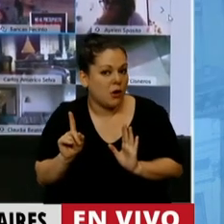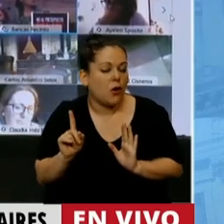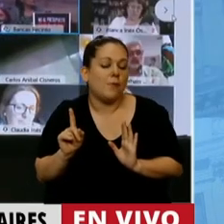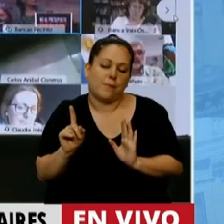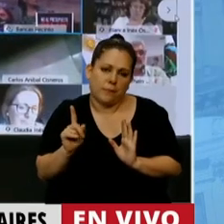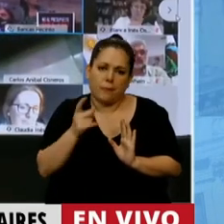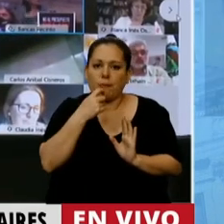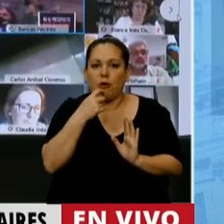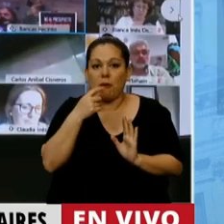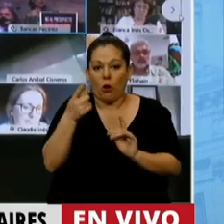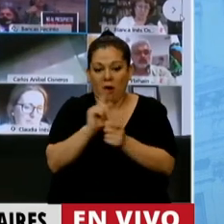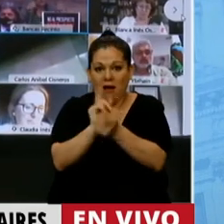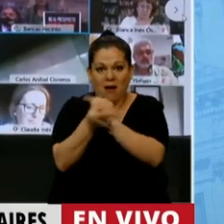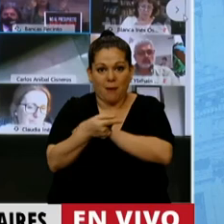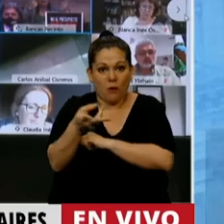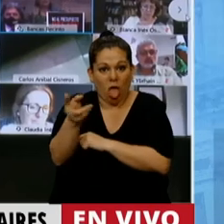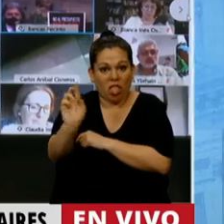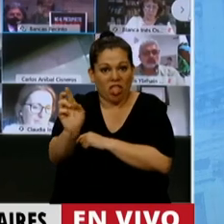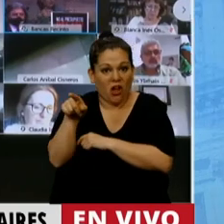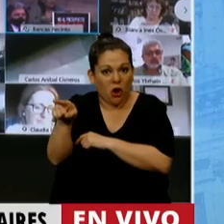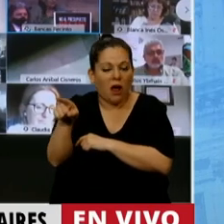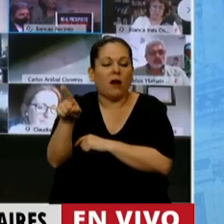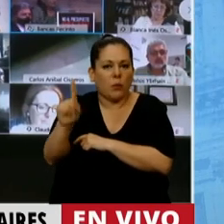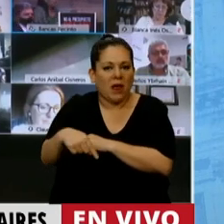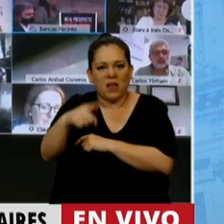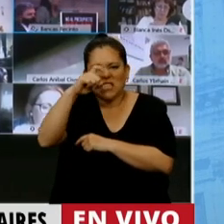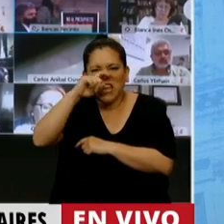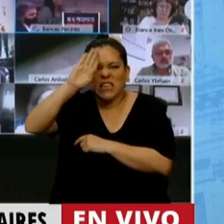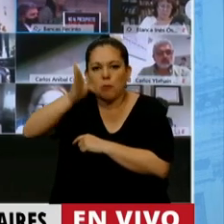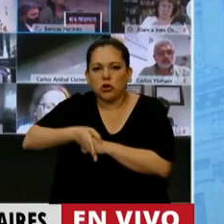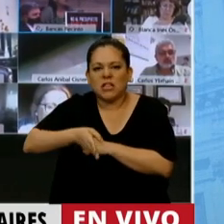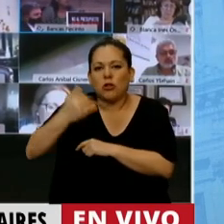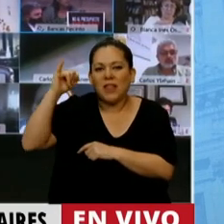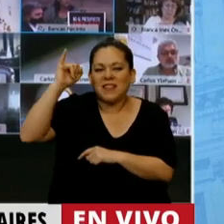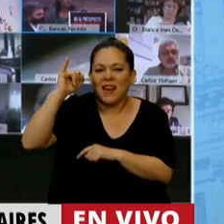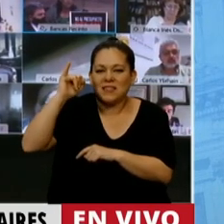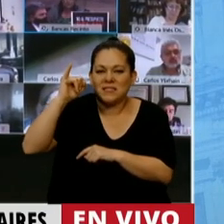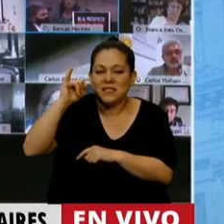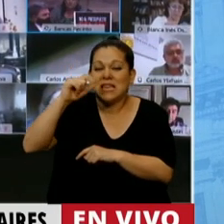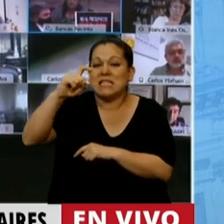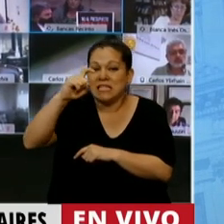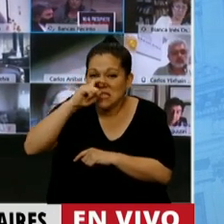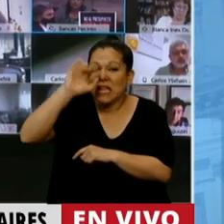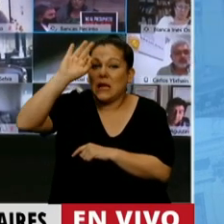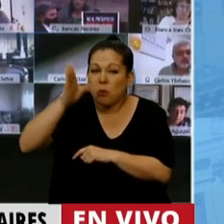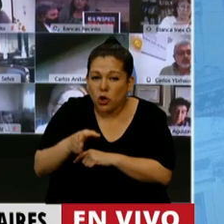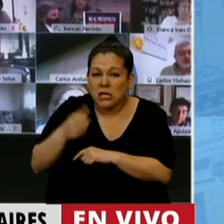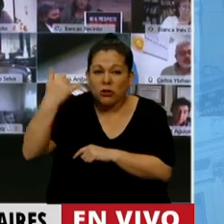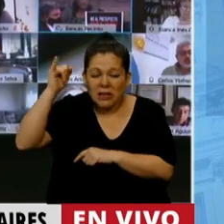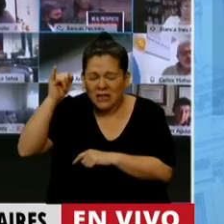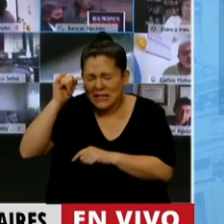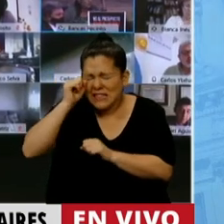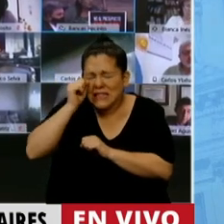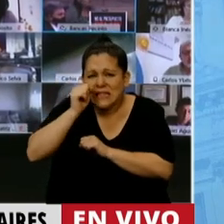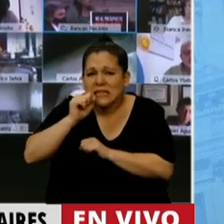esos yuanes se cambian a dólares, pasa a tener un interés del 7%. 7%, 7%, es un interés brutal.